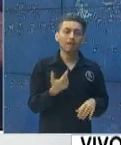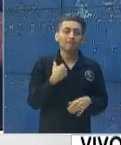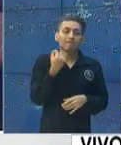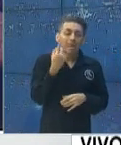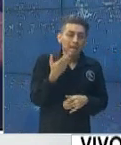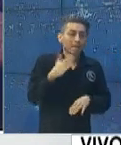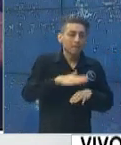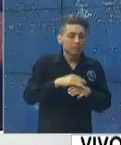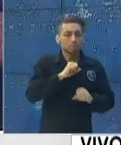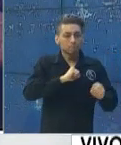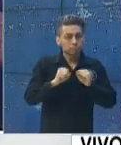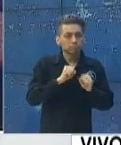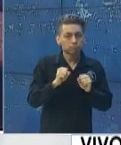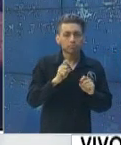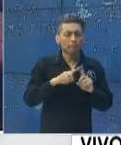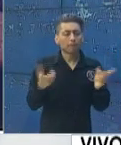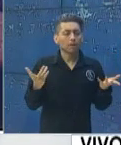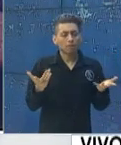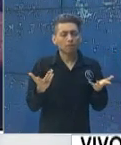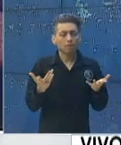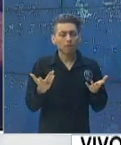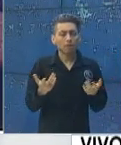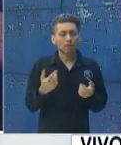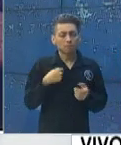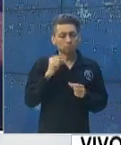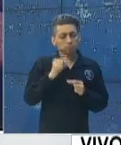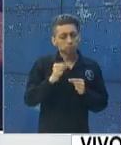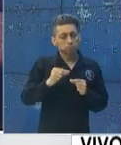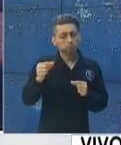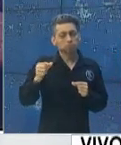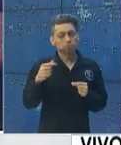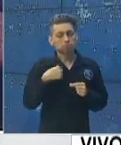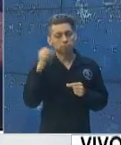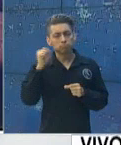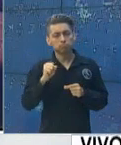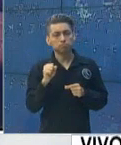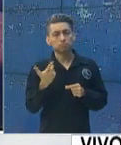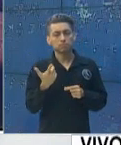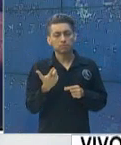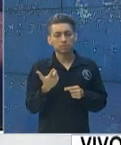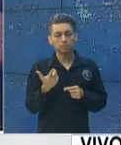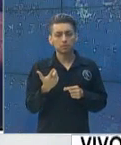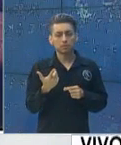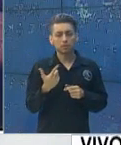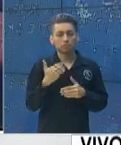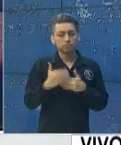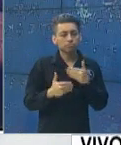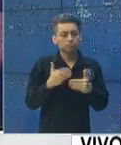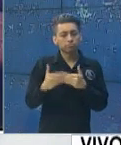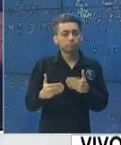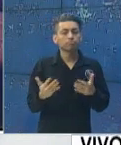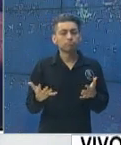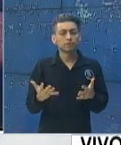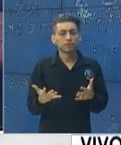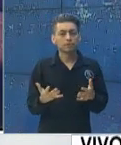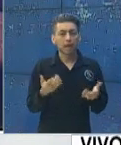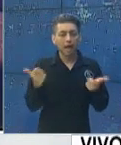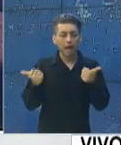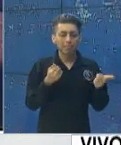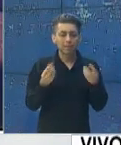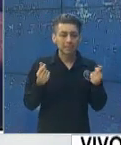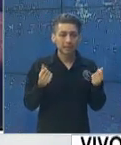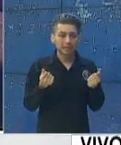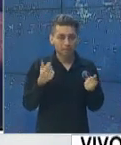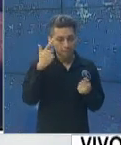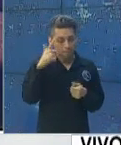vamos muy rápidamente trabajando principalmente en los procesos administrativos